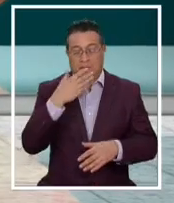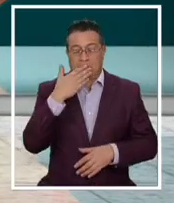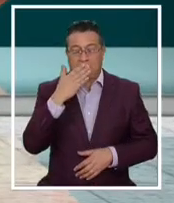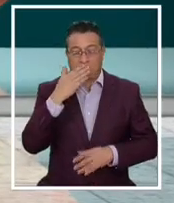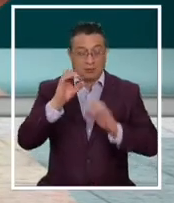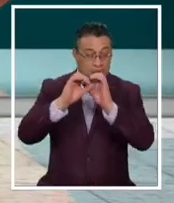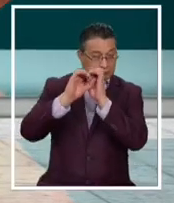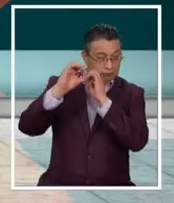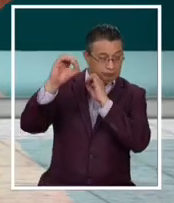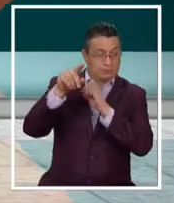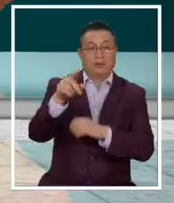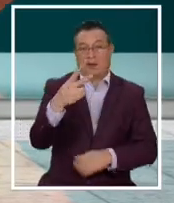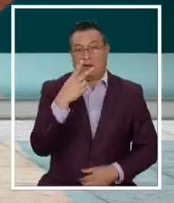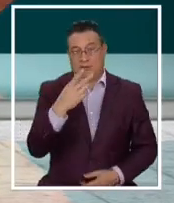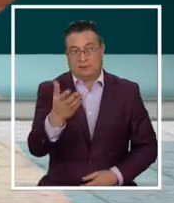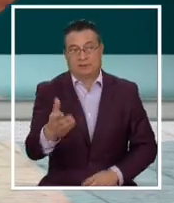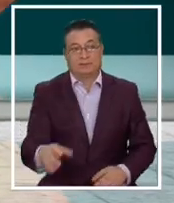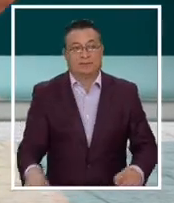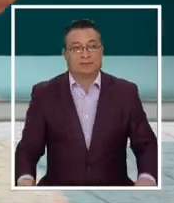Carlos de Amin.